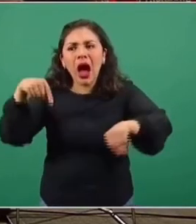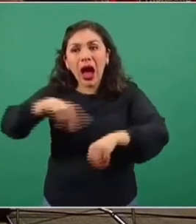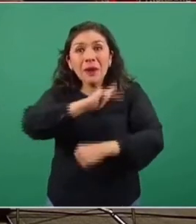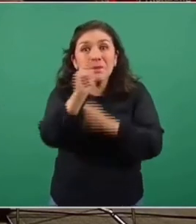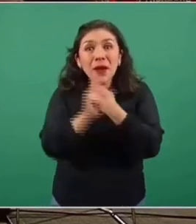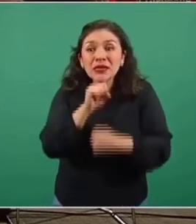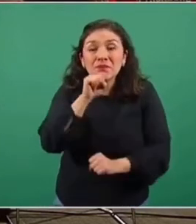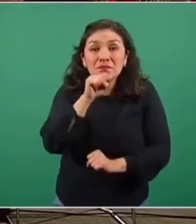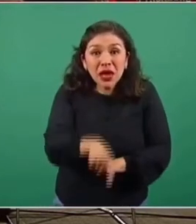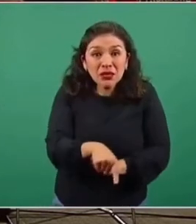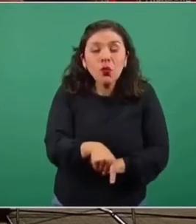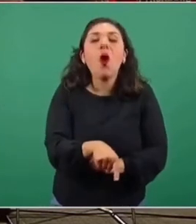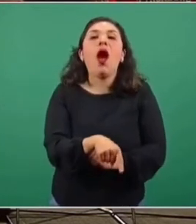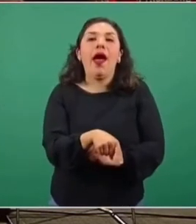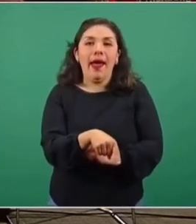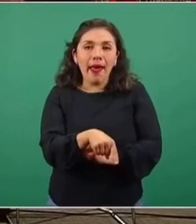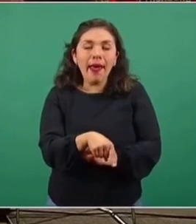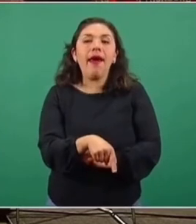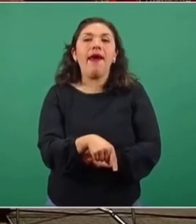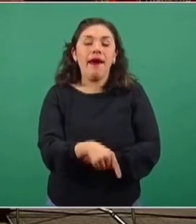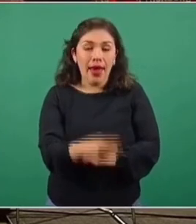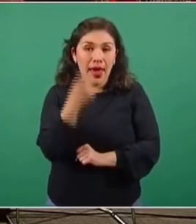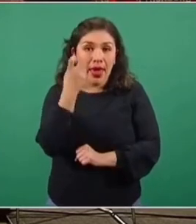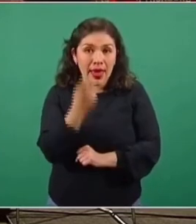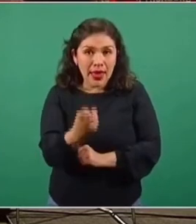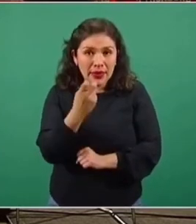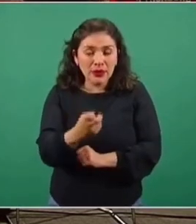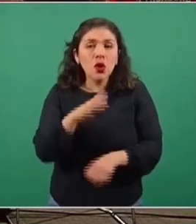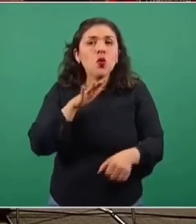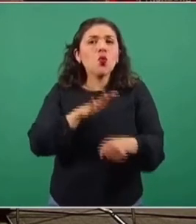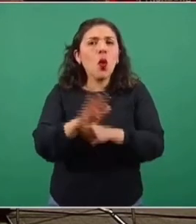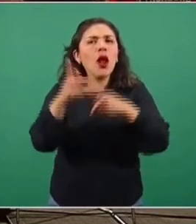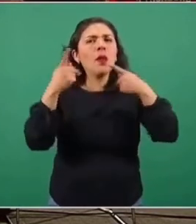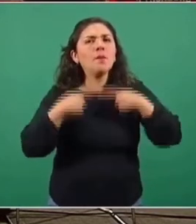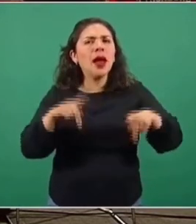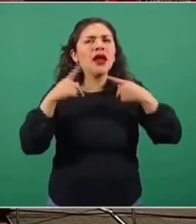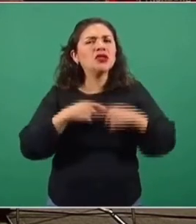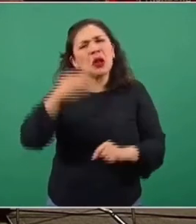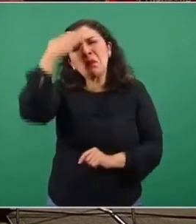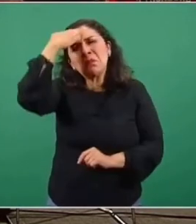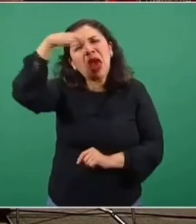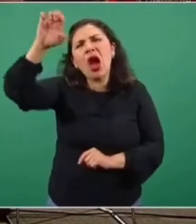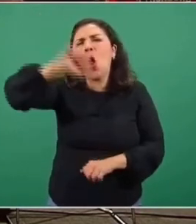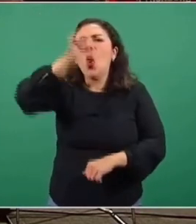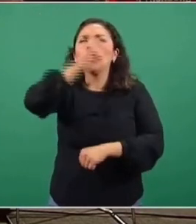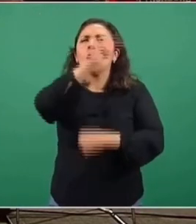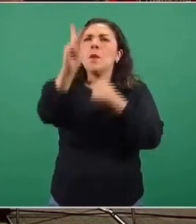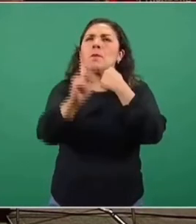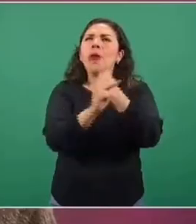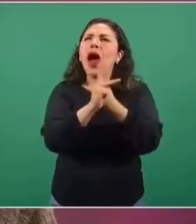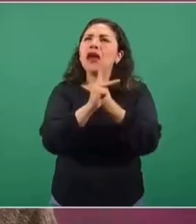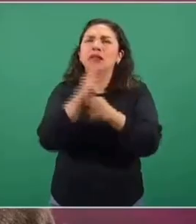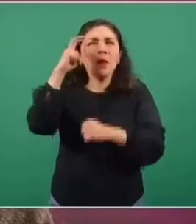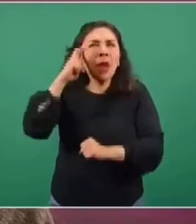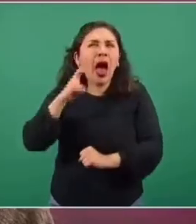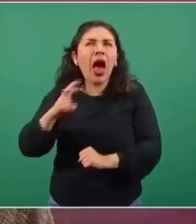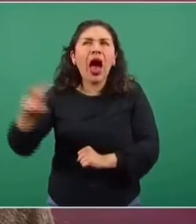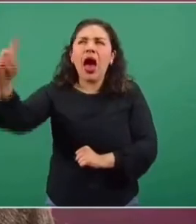la contribución que puede tener viajeros internacionales es francamente pequeña,